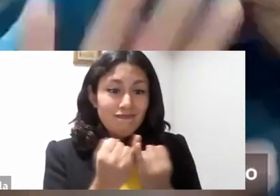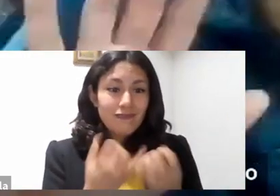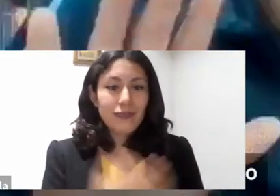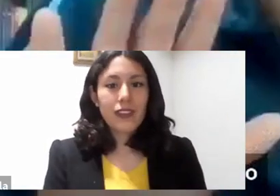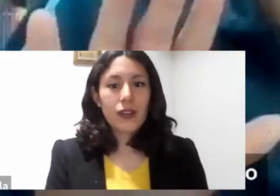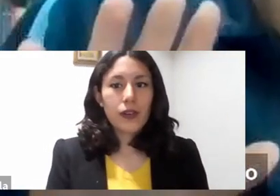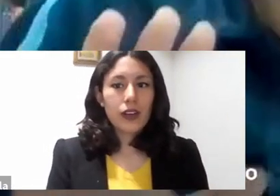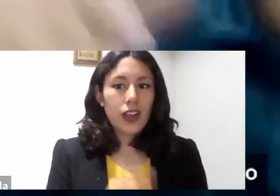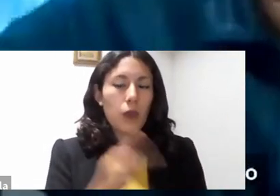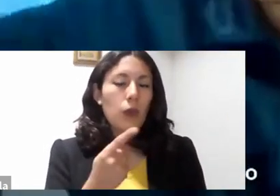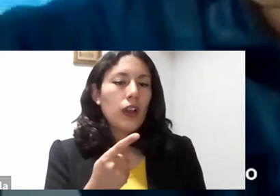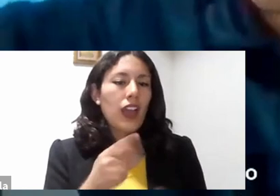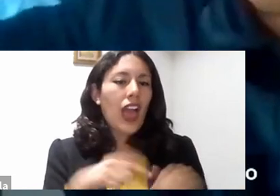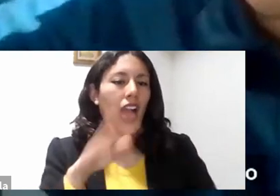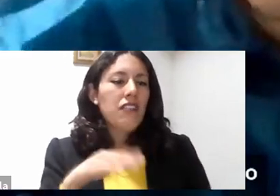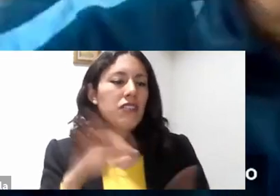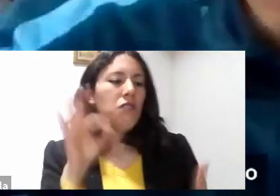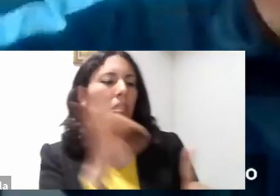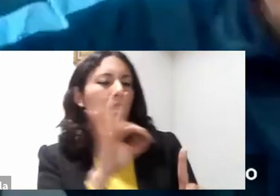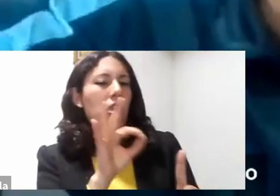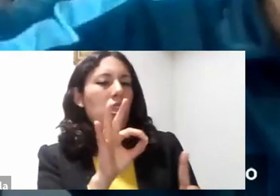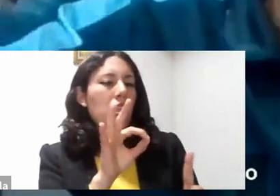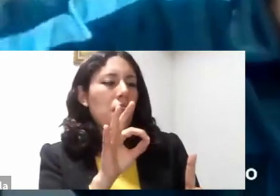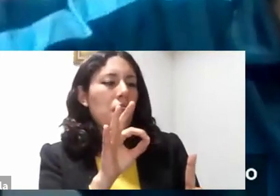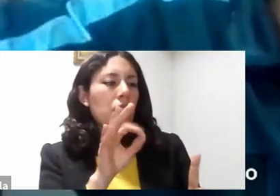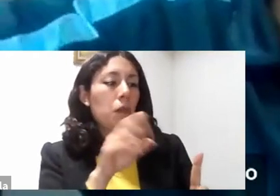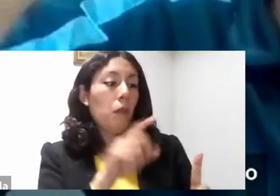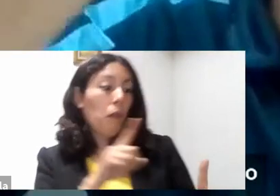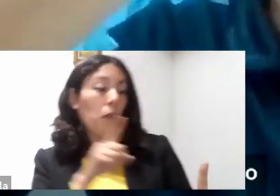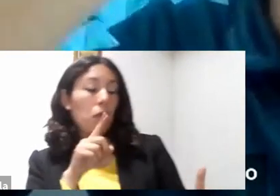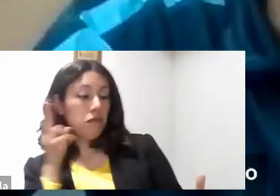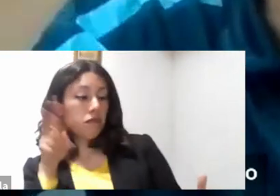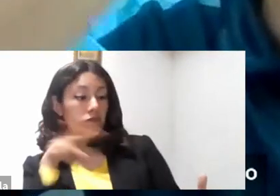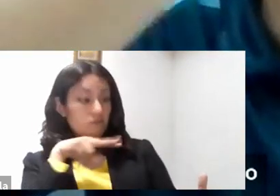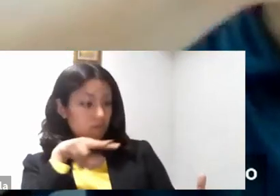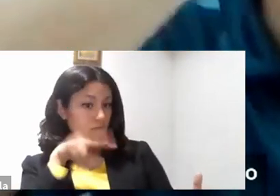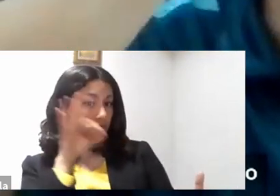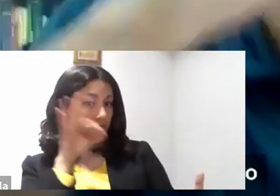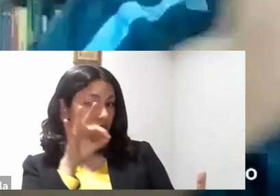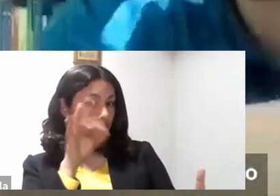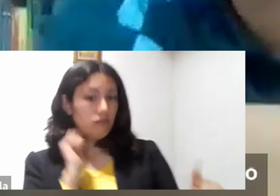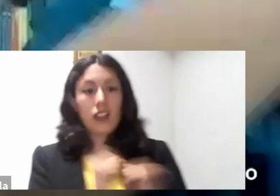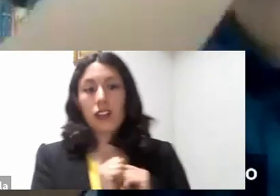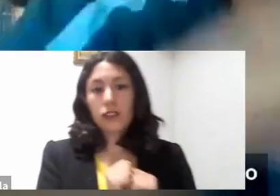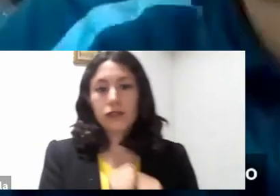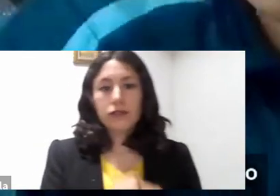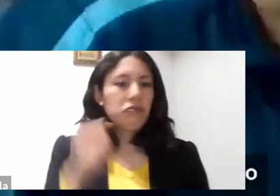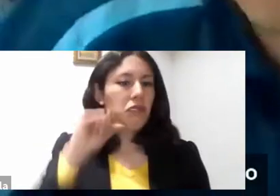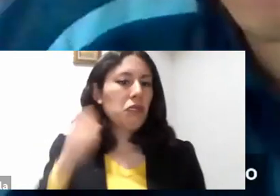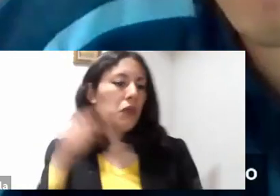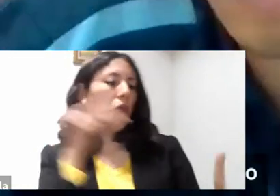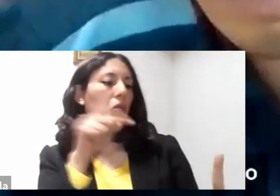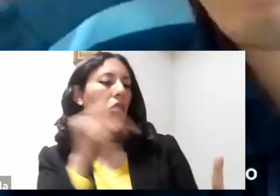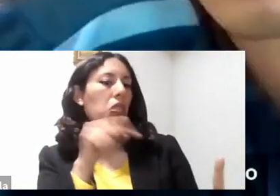miramos como que desde fuera de la cancha como si fuera el desorden o los deseos desordenados o el pecado, etcétera. Cosas que pasan por